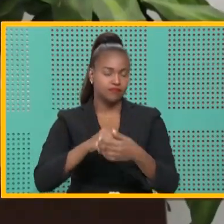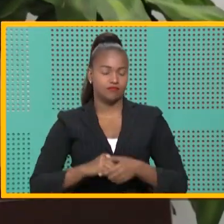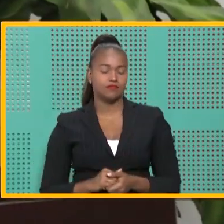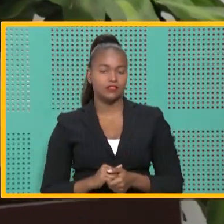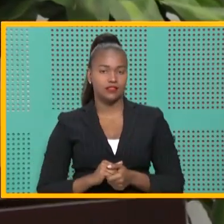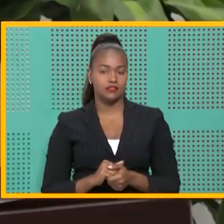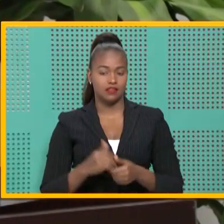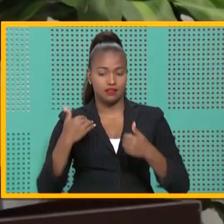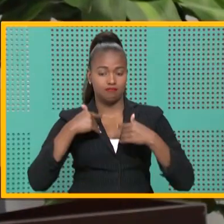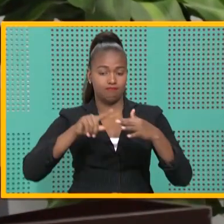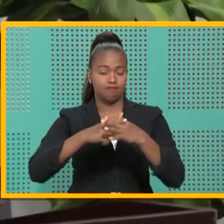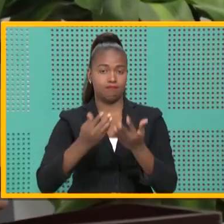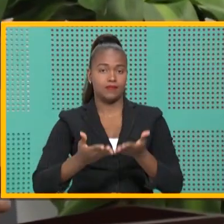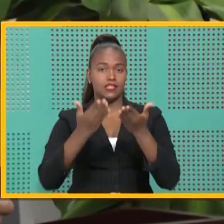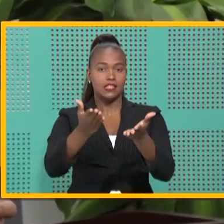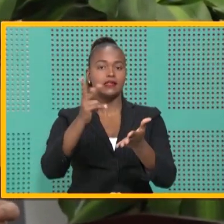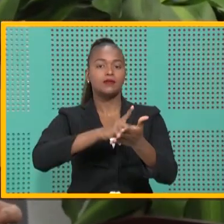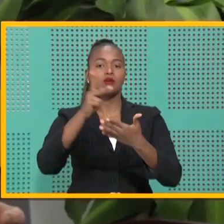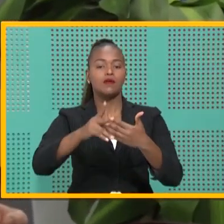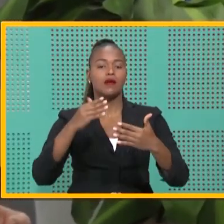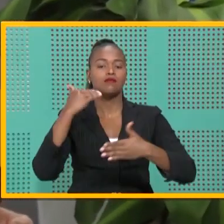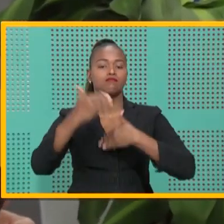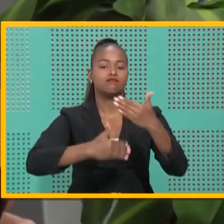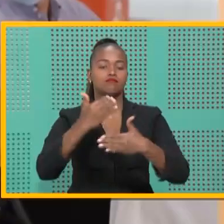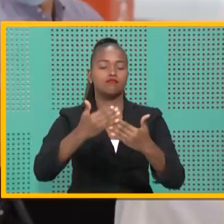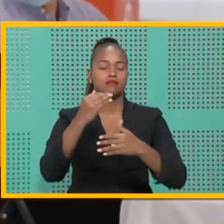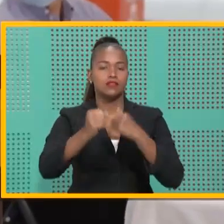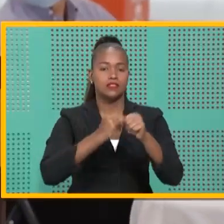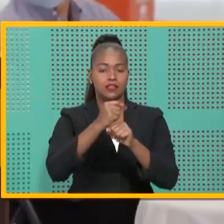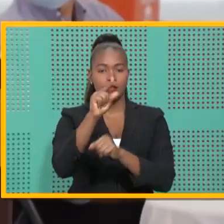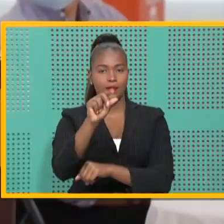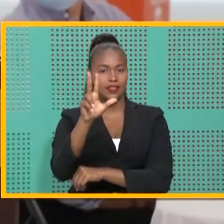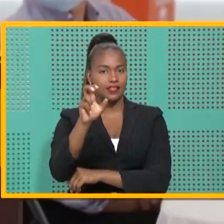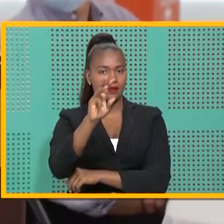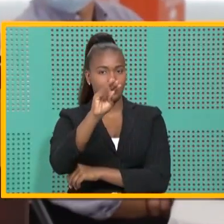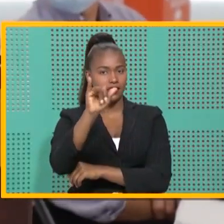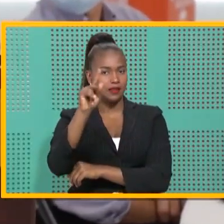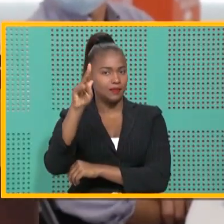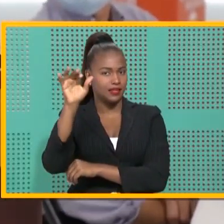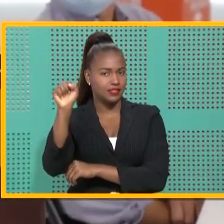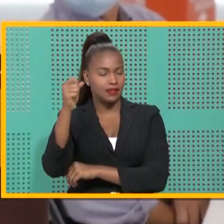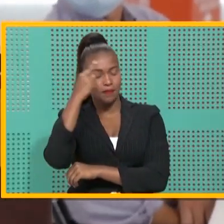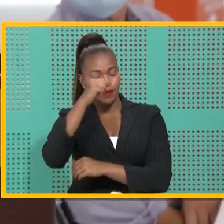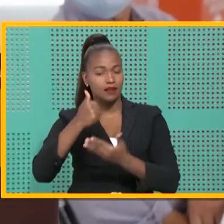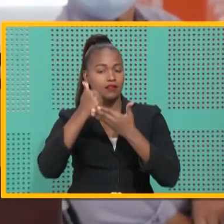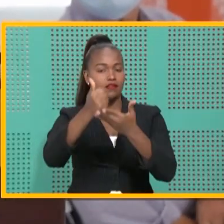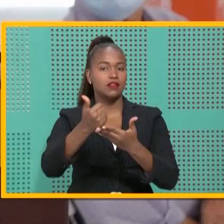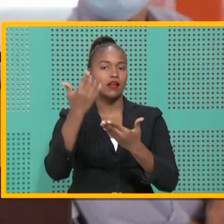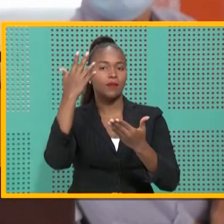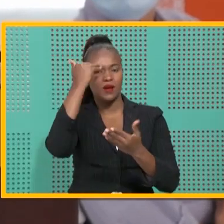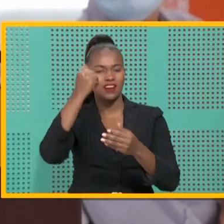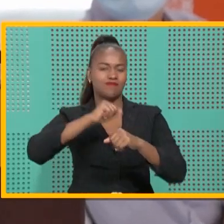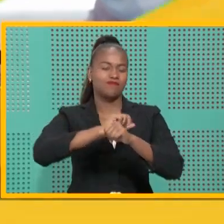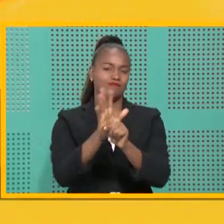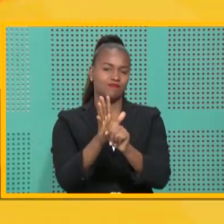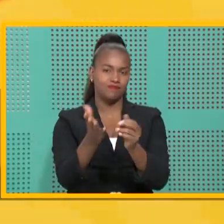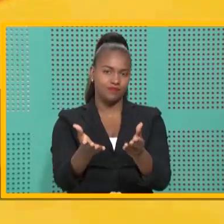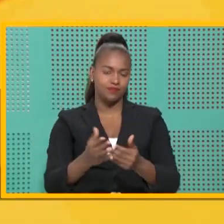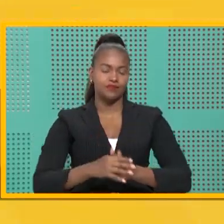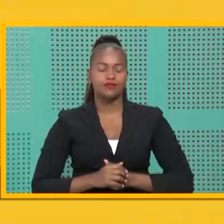Lanzan la iniciativa Aceleración 2030 MIPIMES para hacer frente a los efectos de la COVID-19.